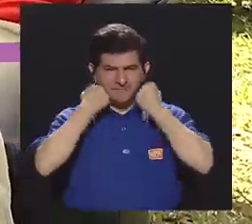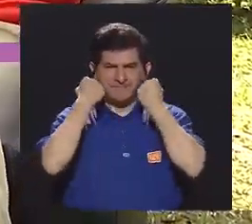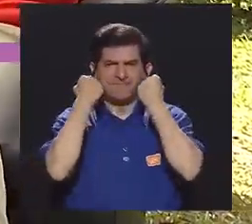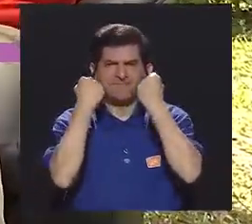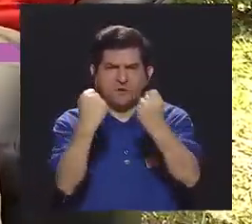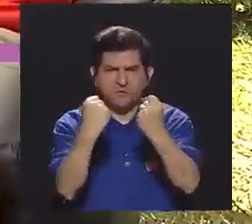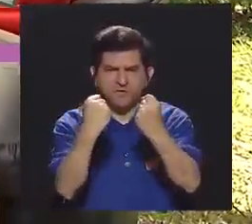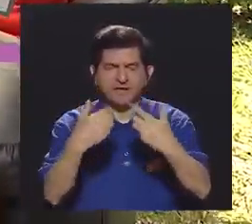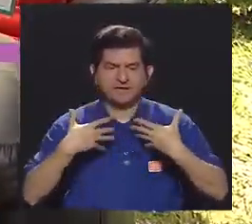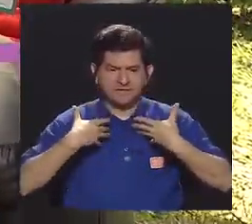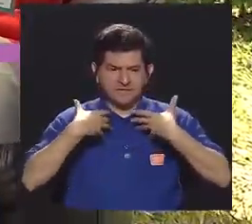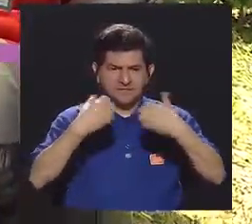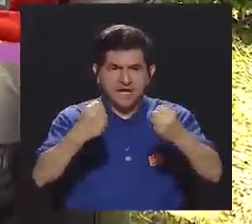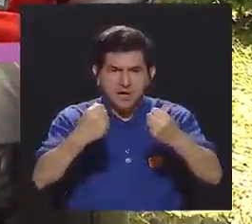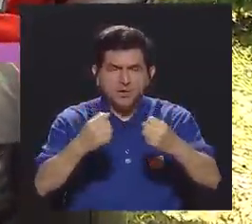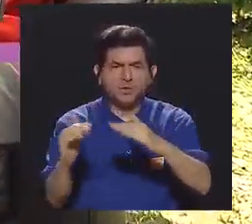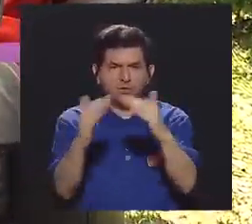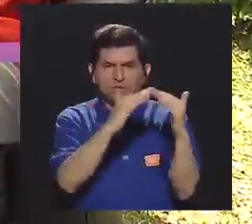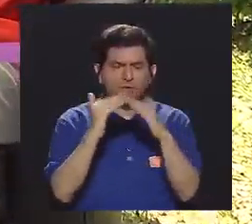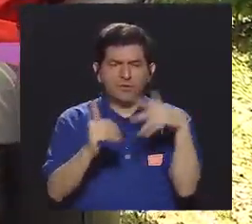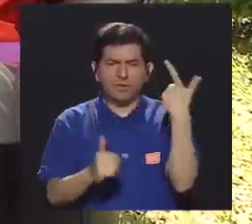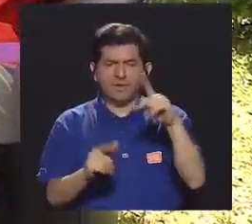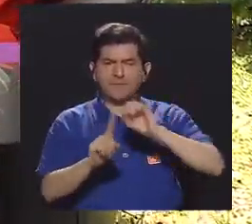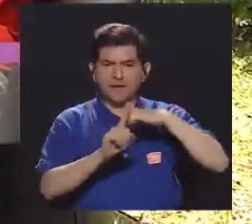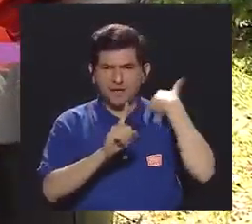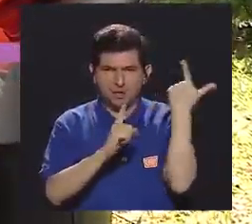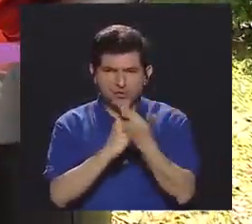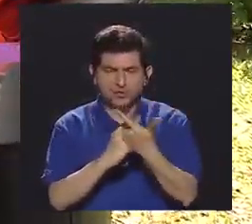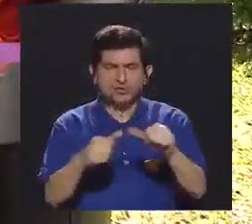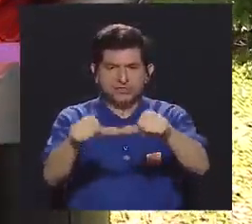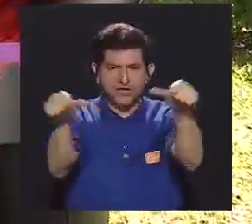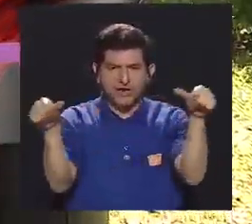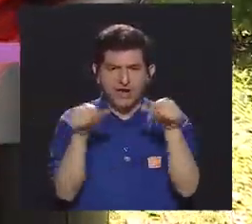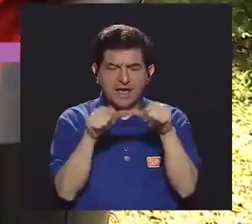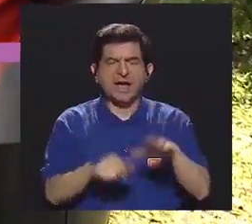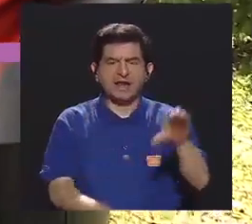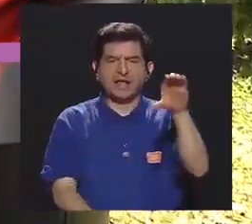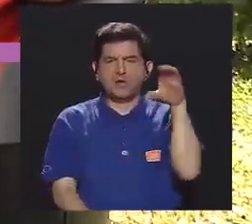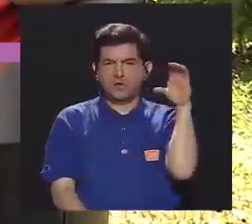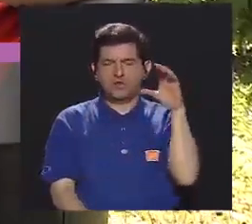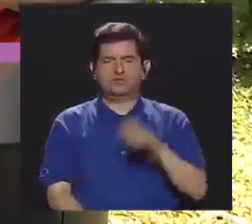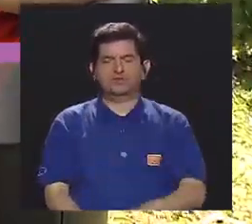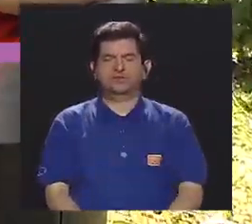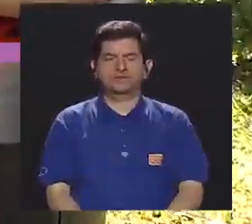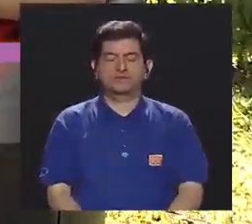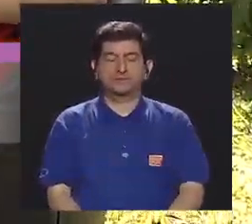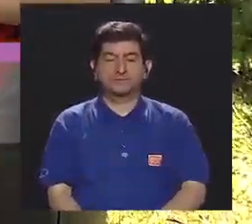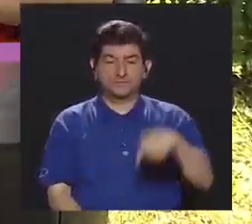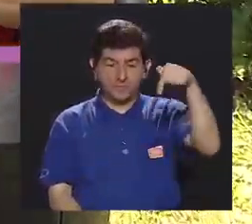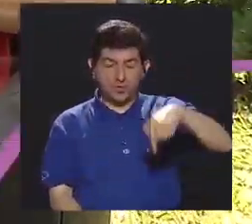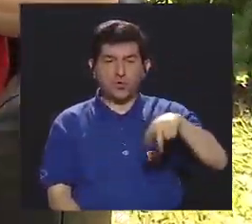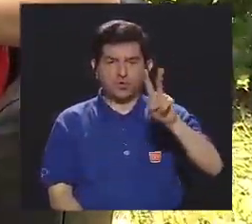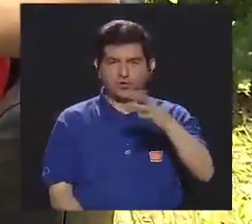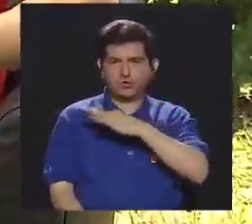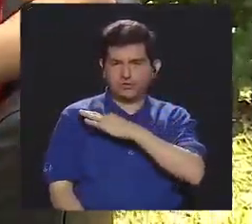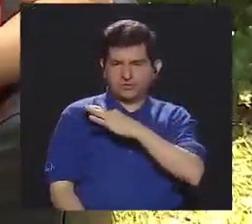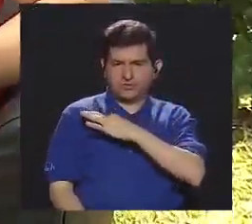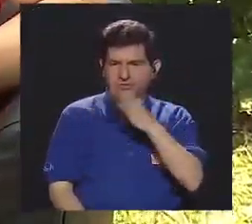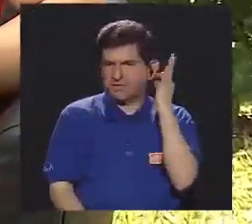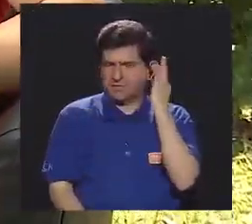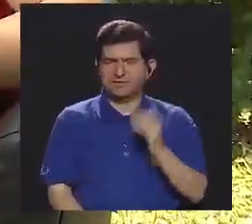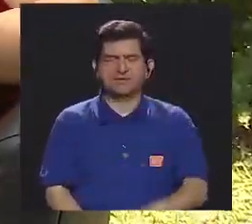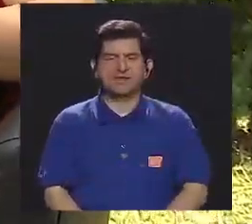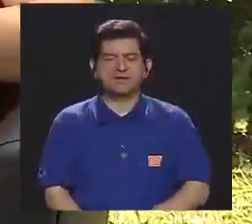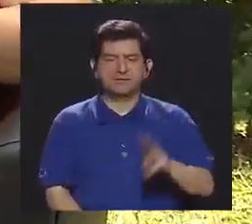fortalecimiento de la salud en las comunidades en riesgo social en el área de Curridabat. Y para esto contamos con dos